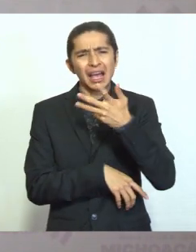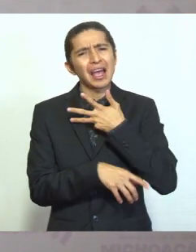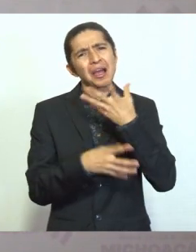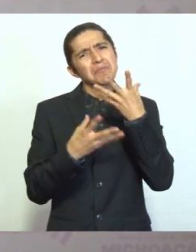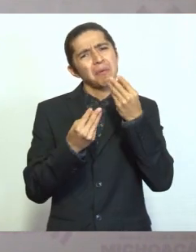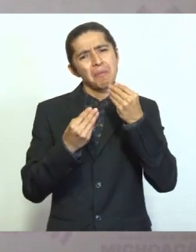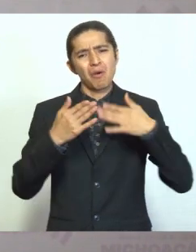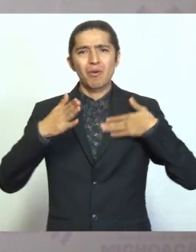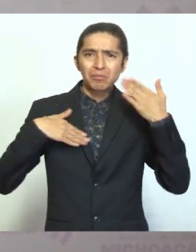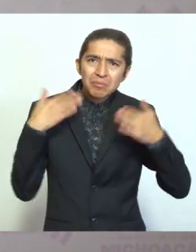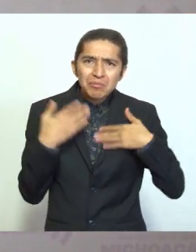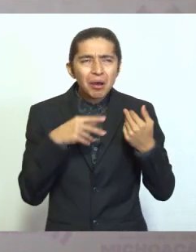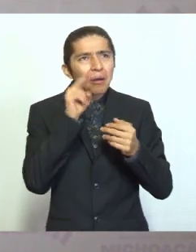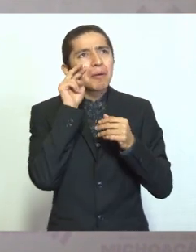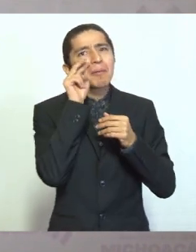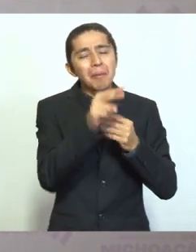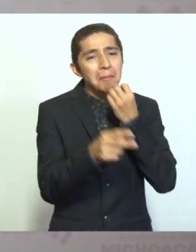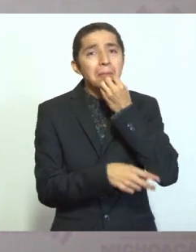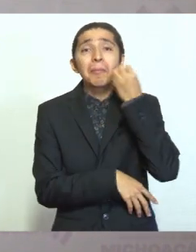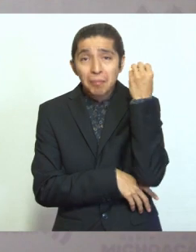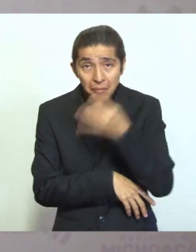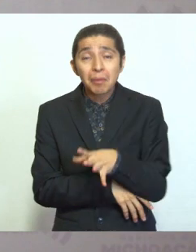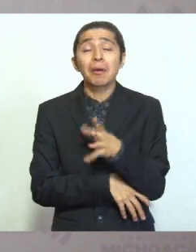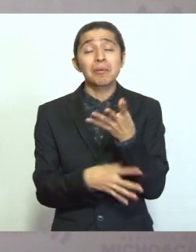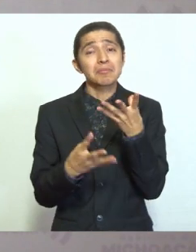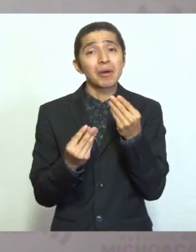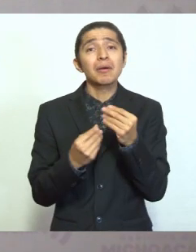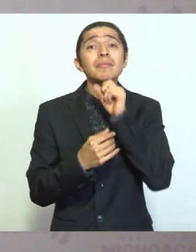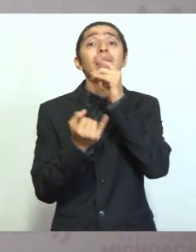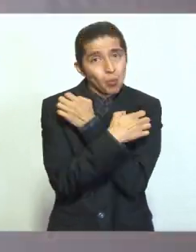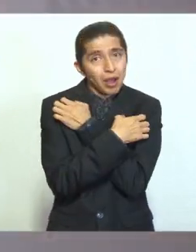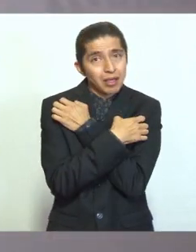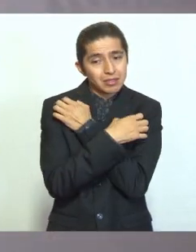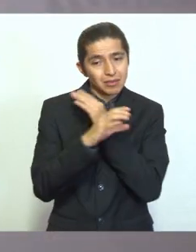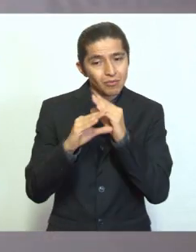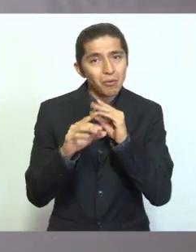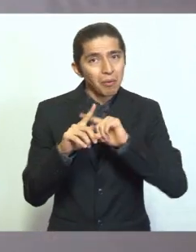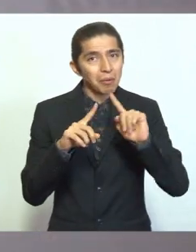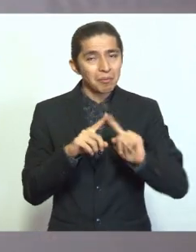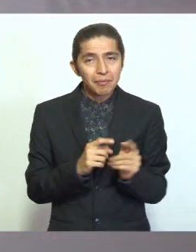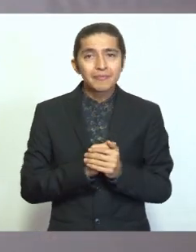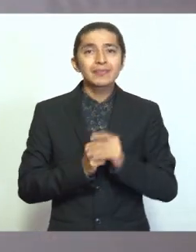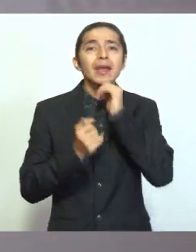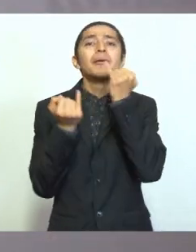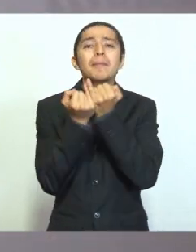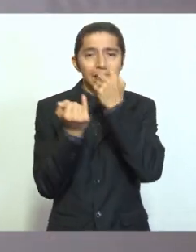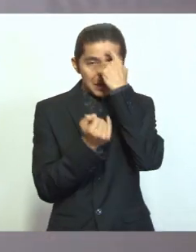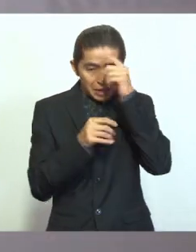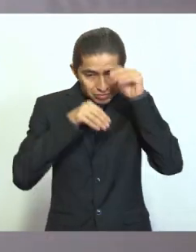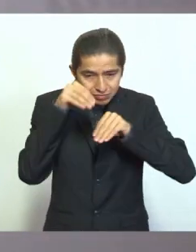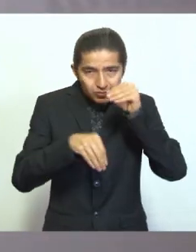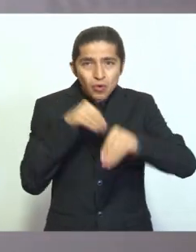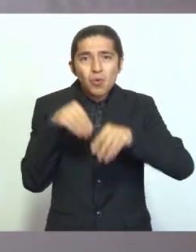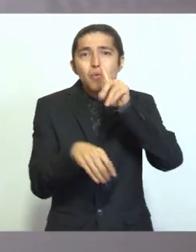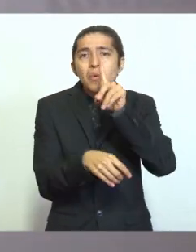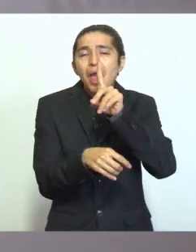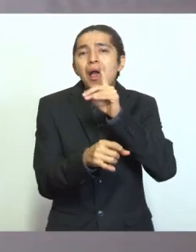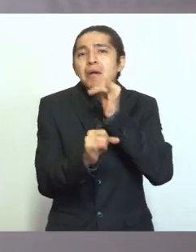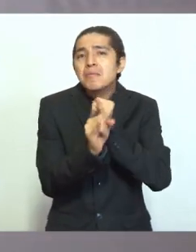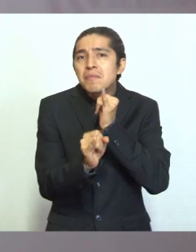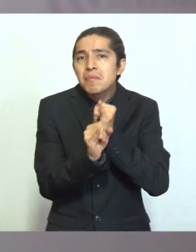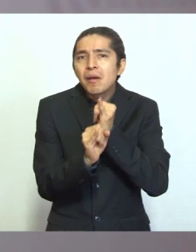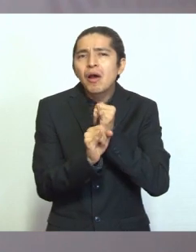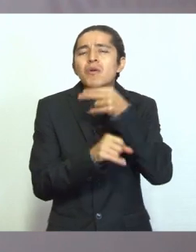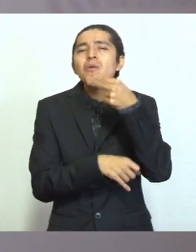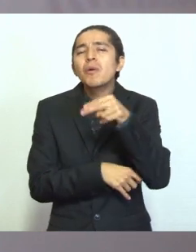divertidos, muy llamativos, pero también educativos. También creamos para ustedes una plataforma digital